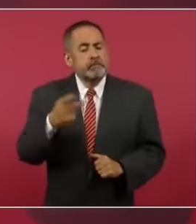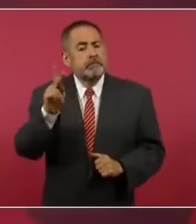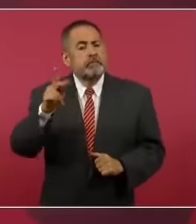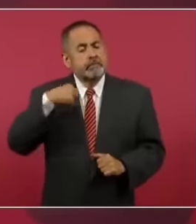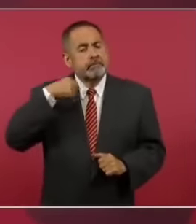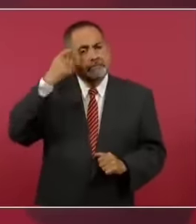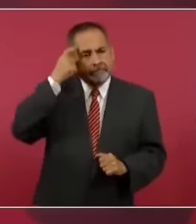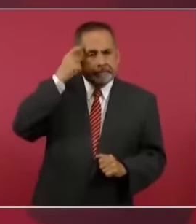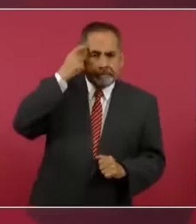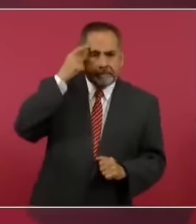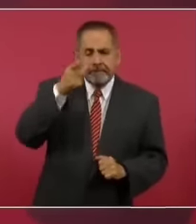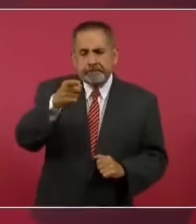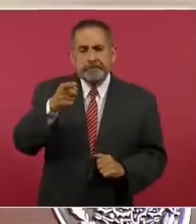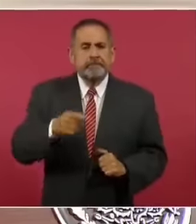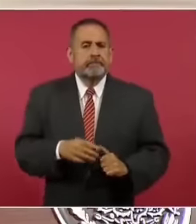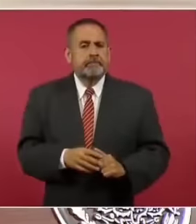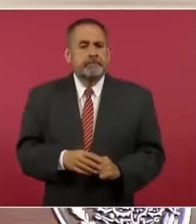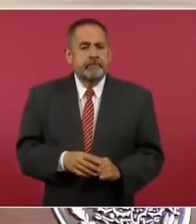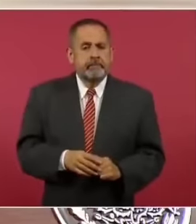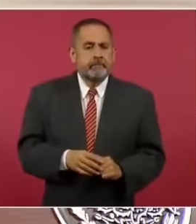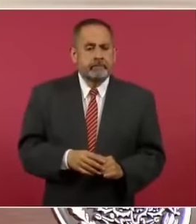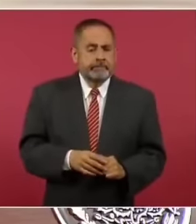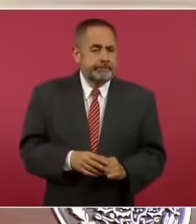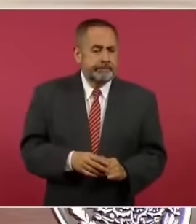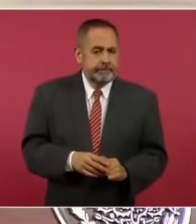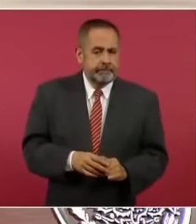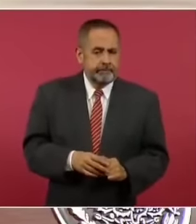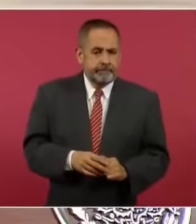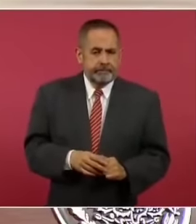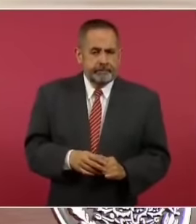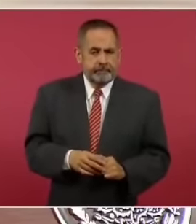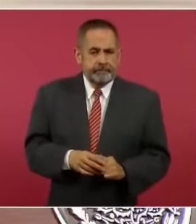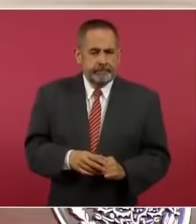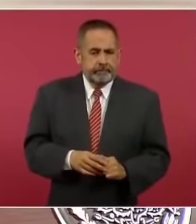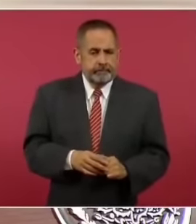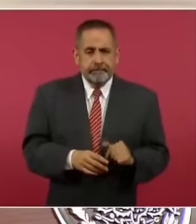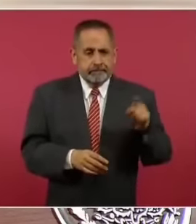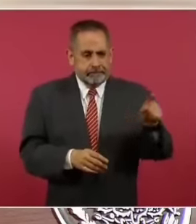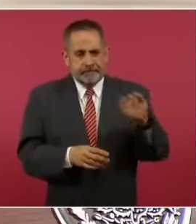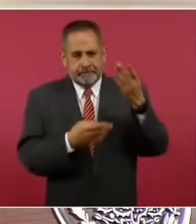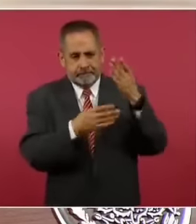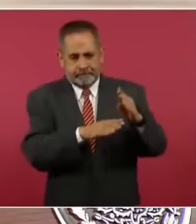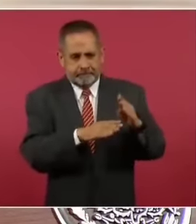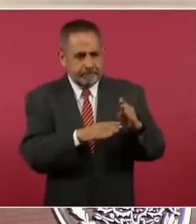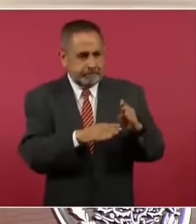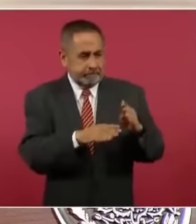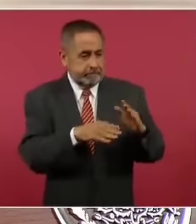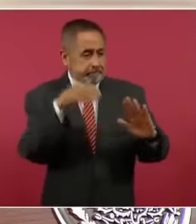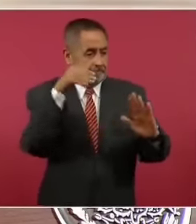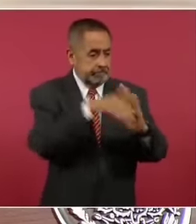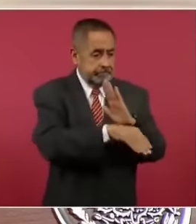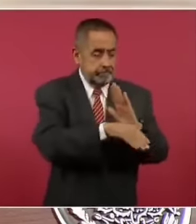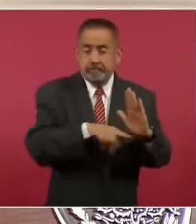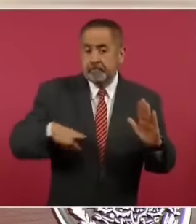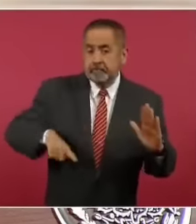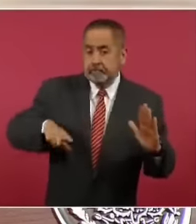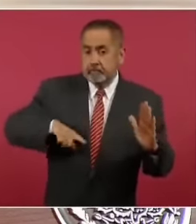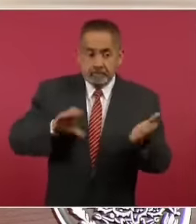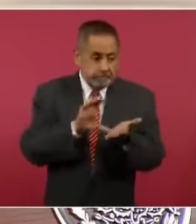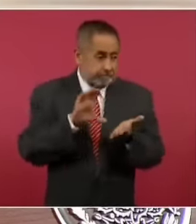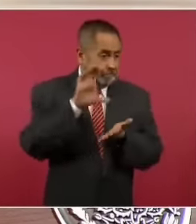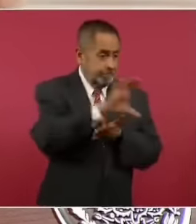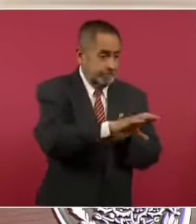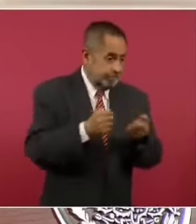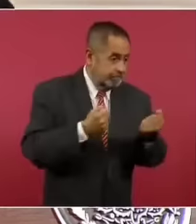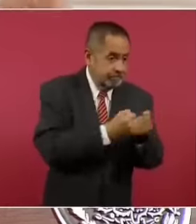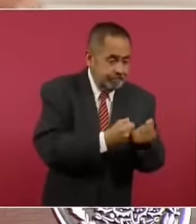que los estén rescatando de inmediato habla